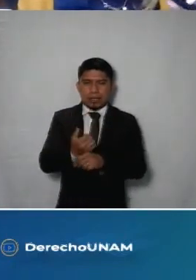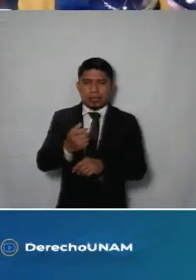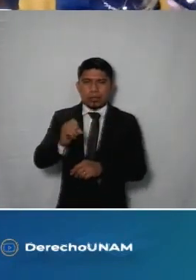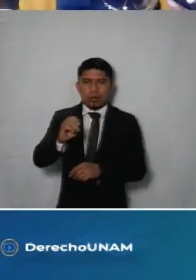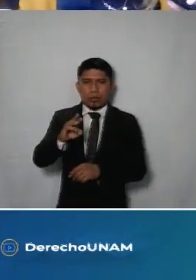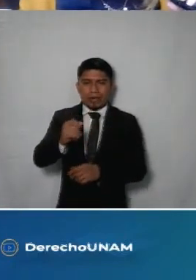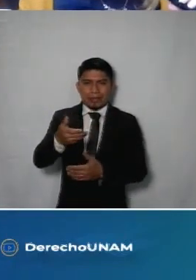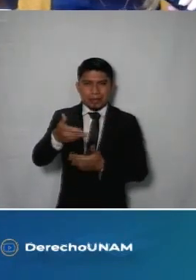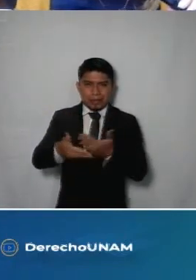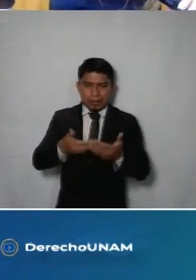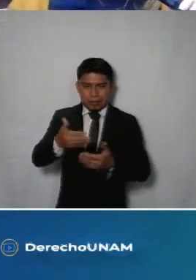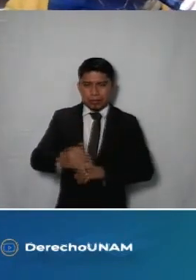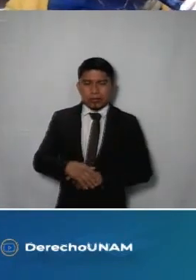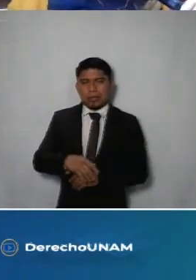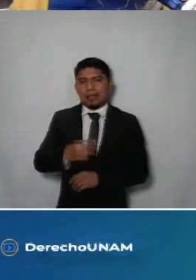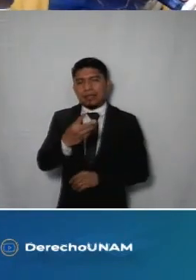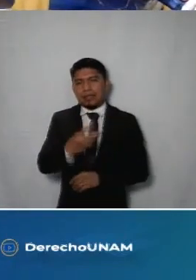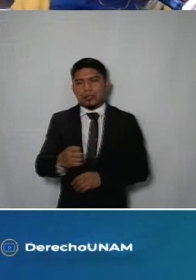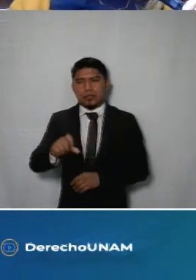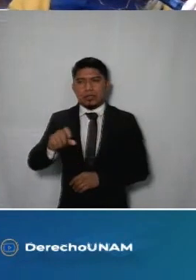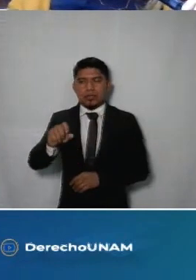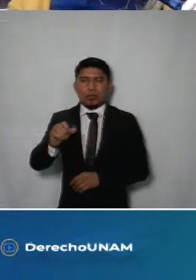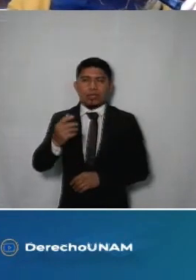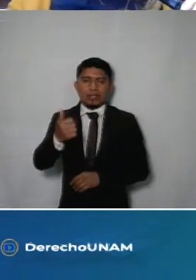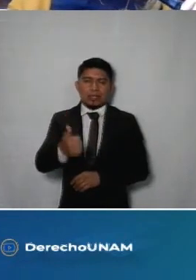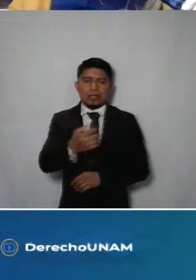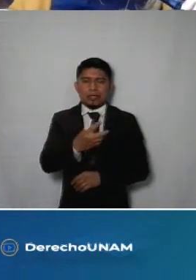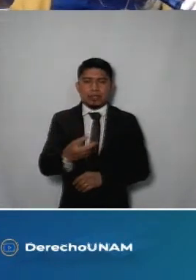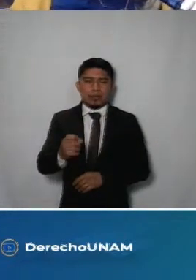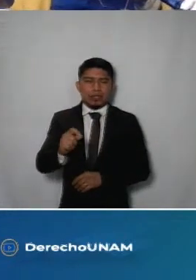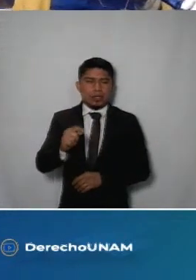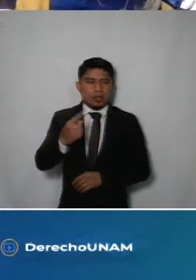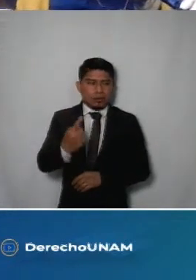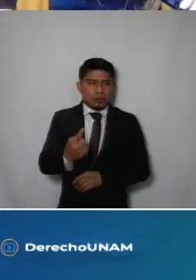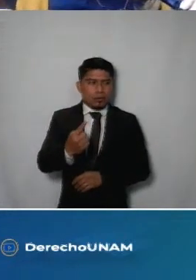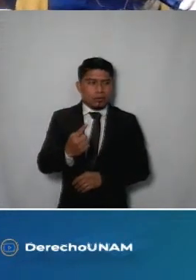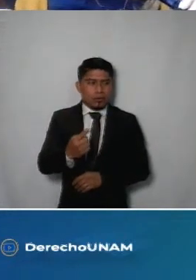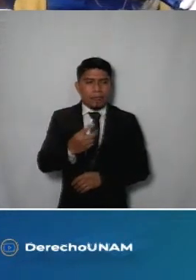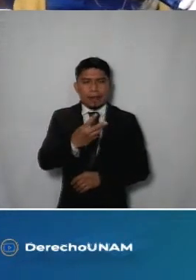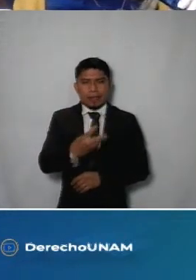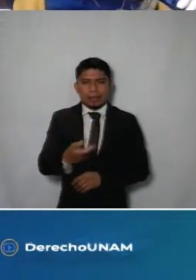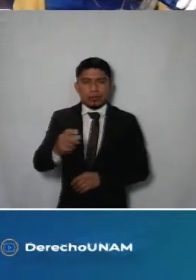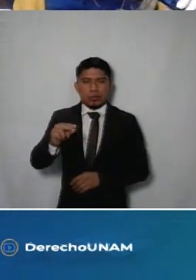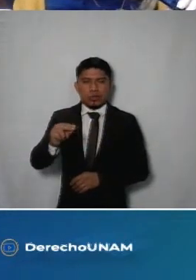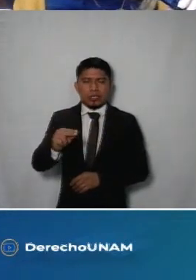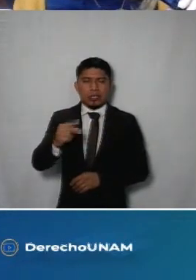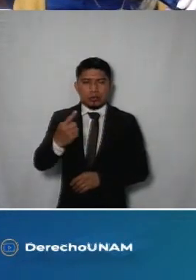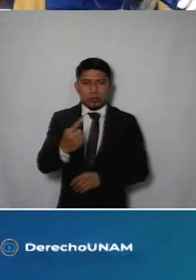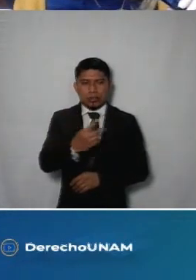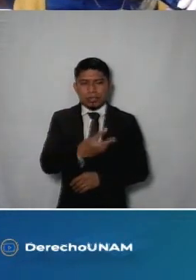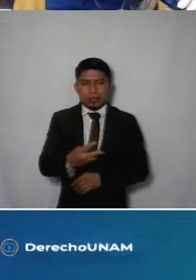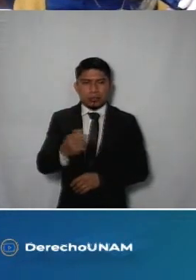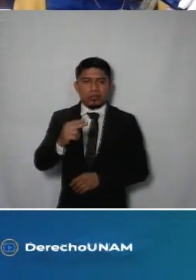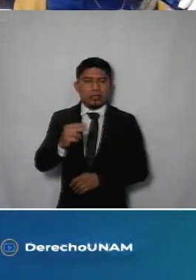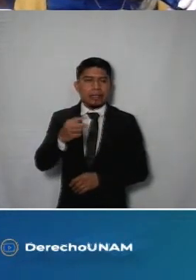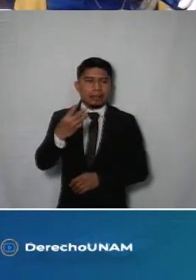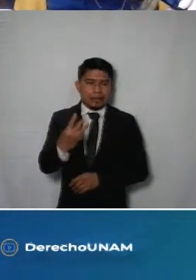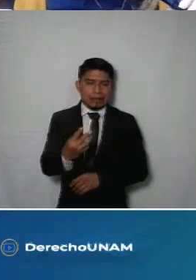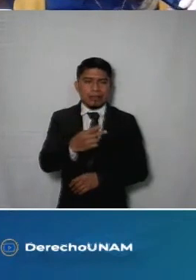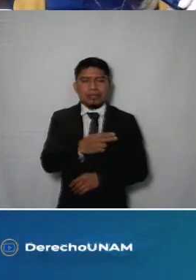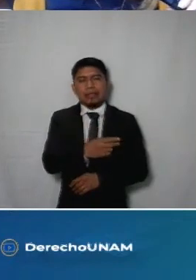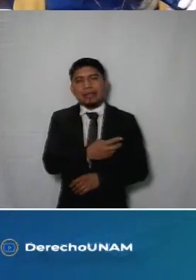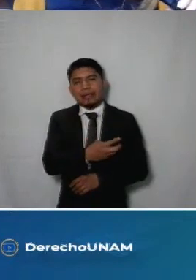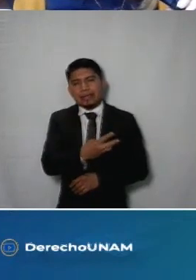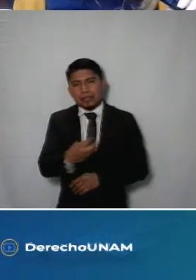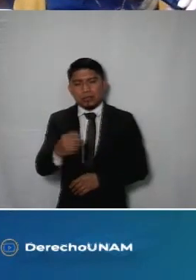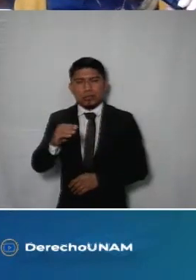Secretaría de Obras y Servicios 356 371 381 383